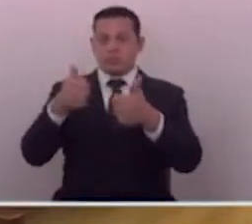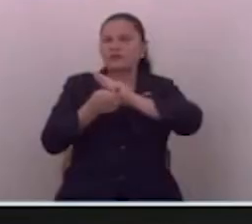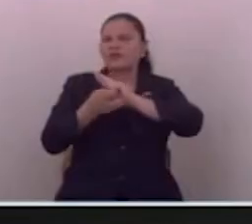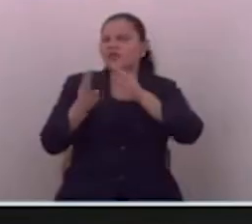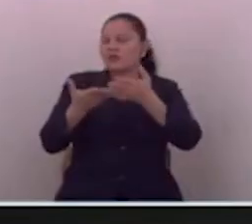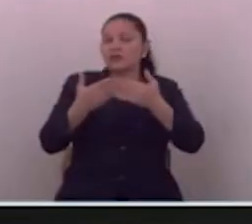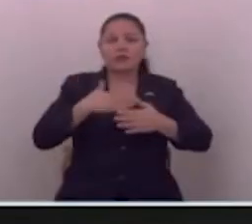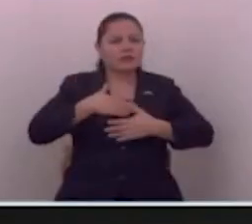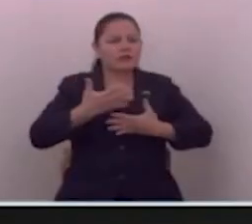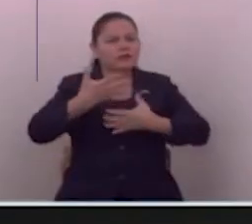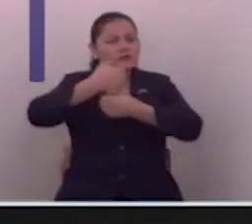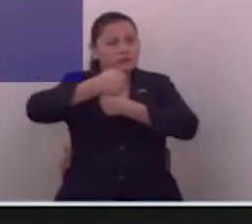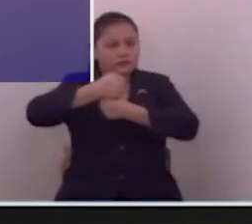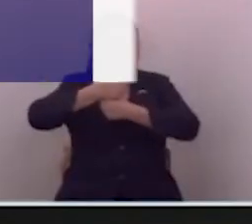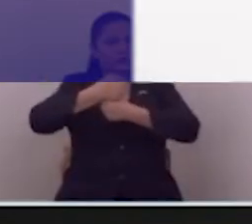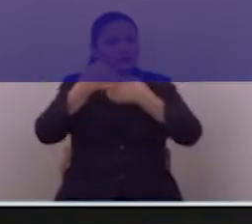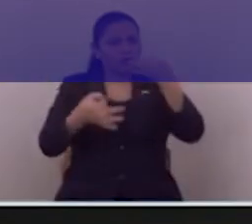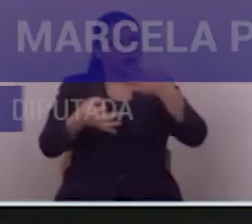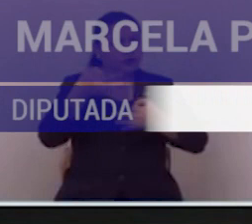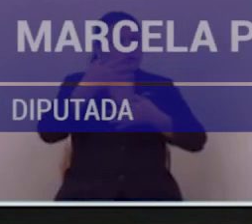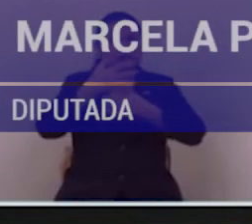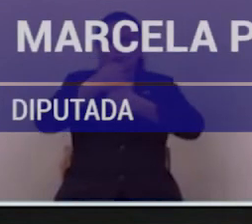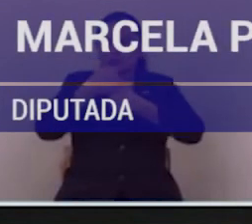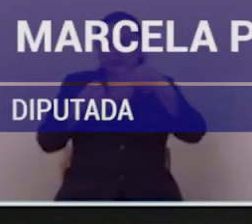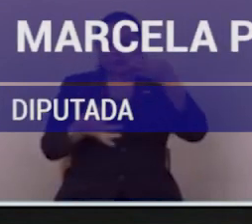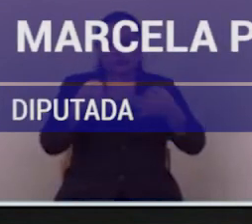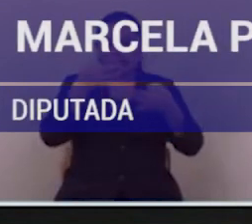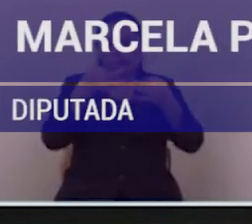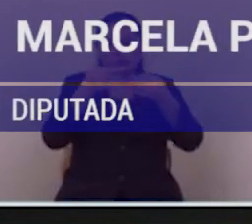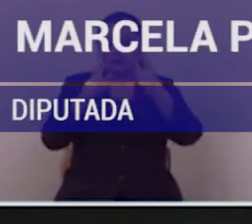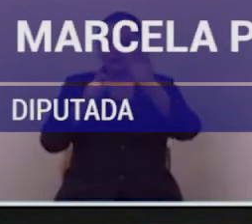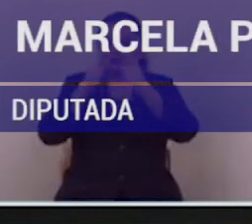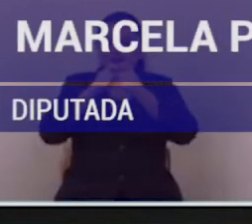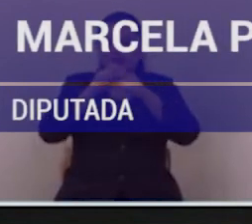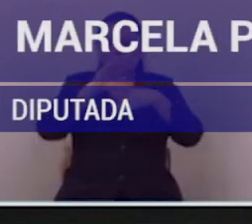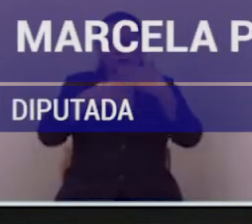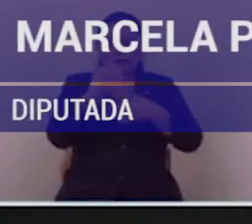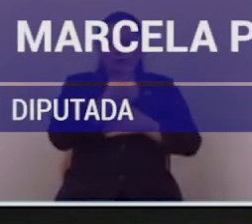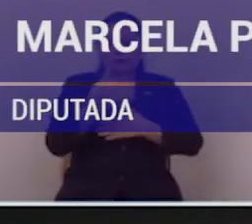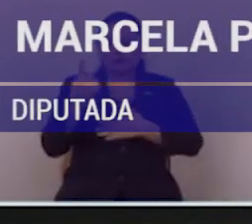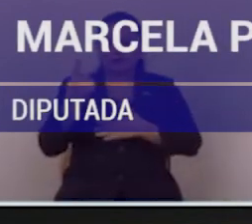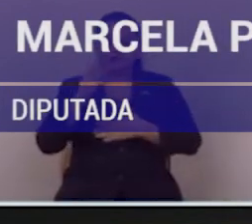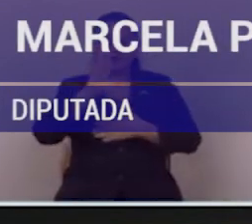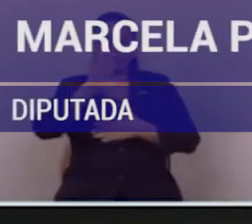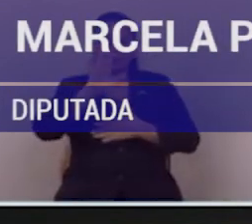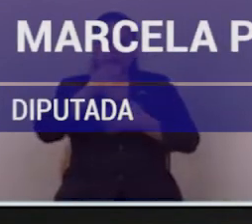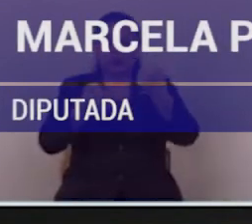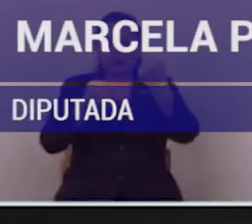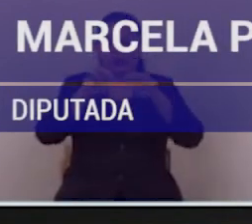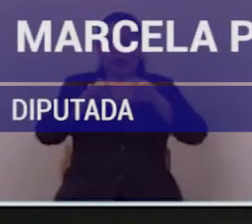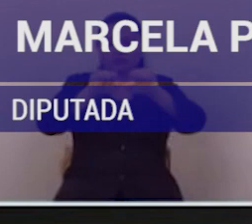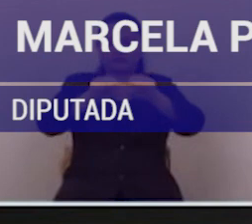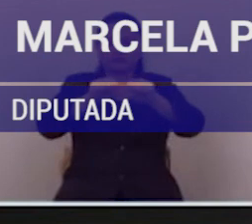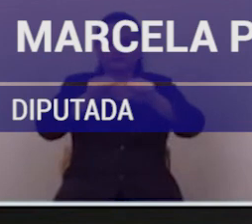alguna, se le brinda certeza jurídica, certeza jurídica que se vuelve clave para todas aquellas personas a las cuales se les ha decomisado su